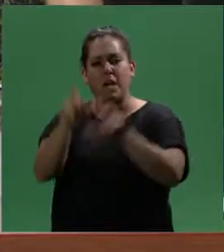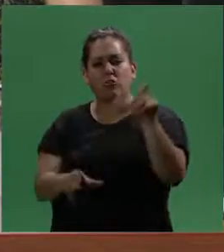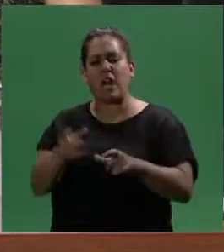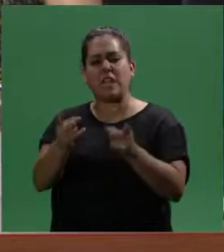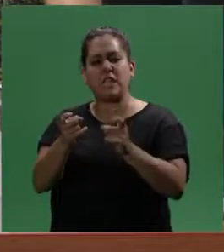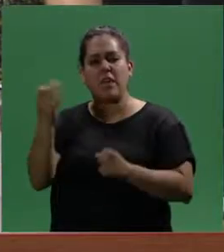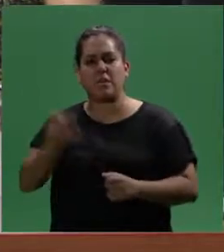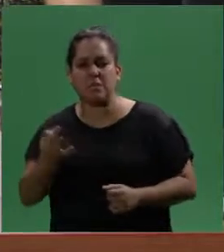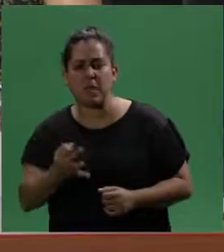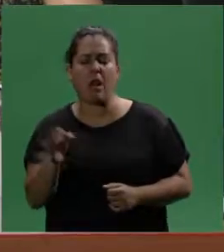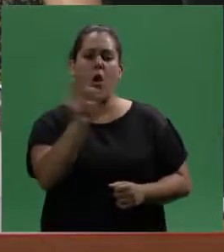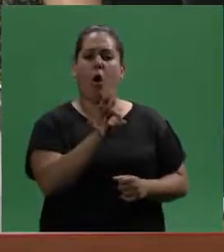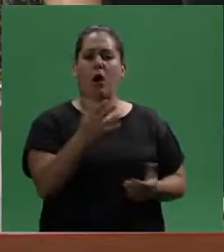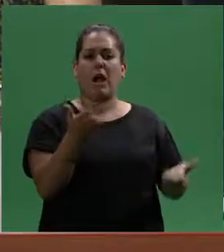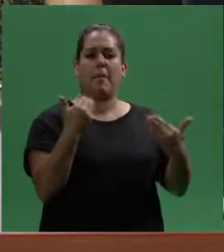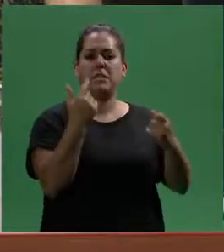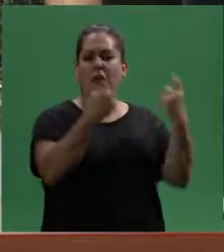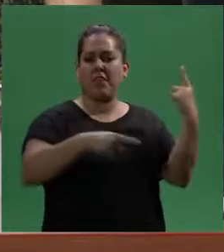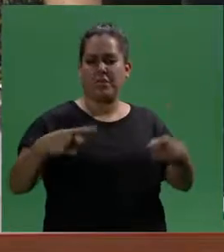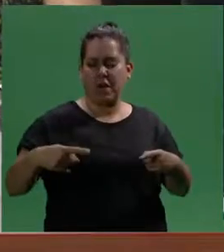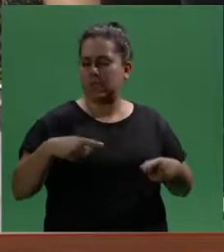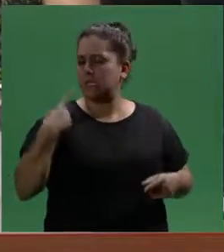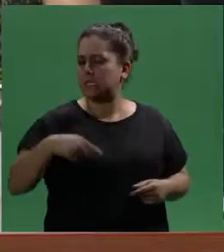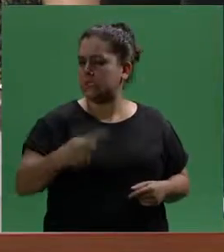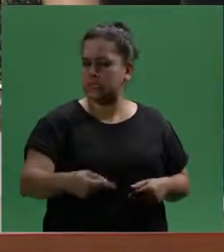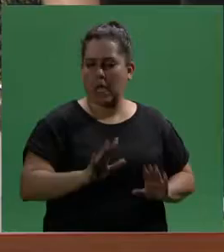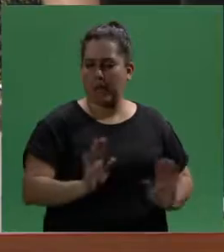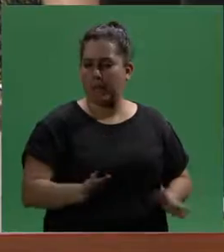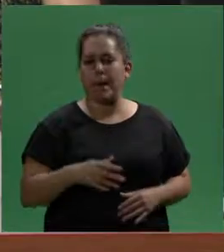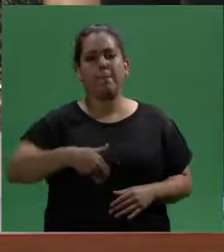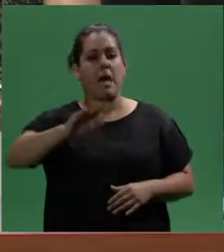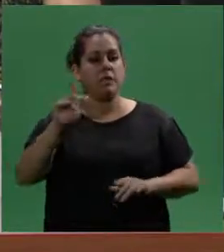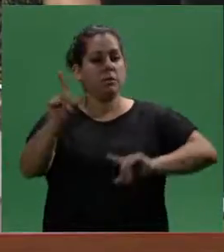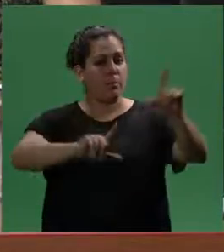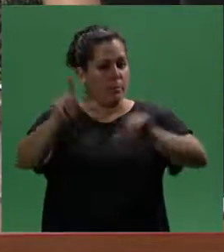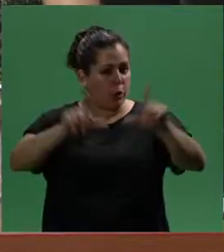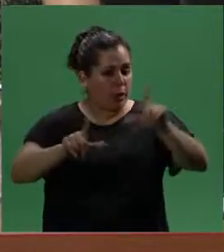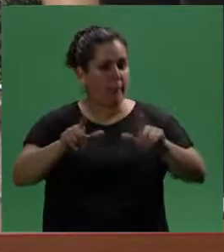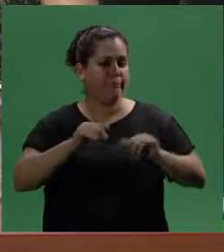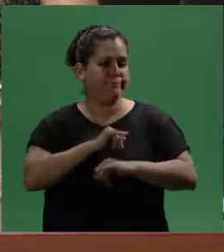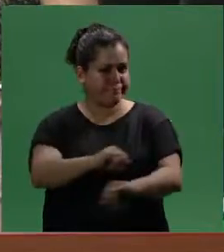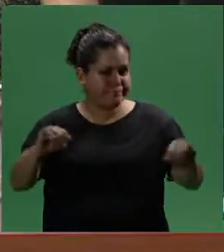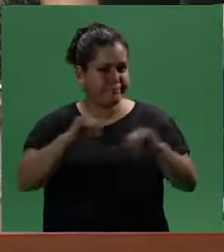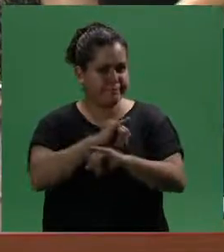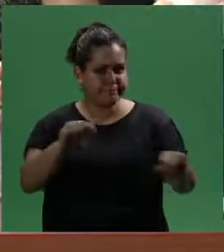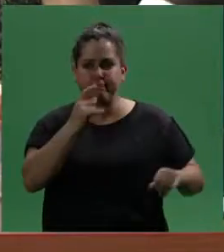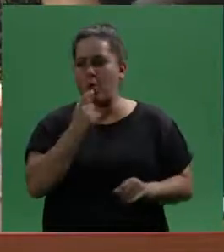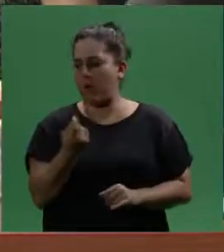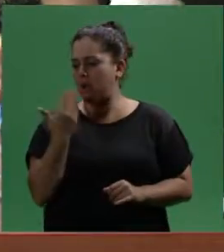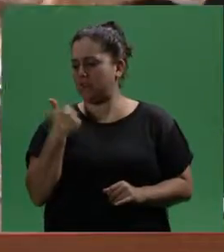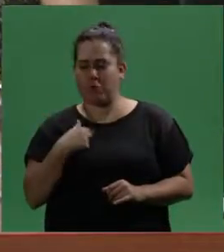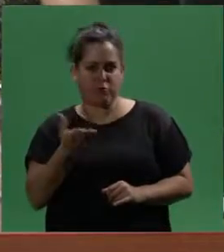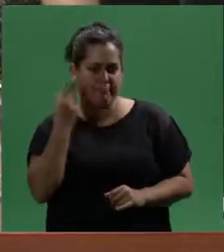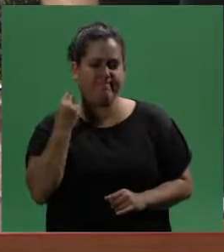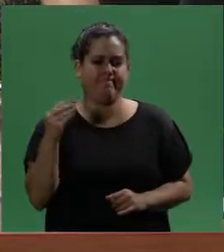con necesidades especiales o capacidades diferentes. Diferentes. Se repite sobre todo en los programas de difusión masiva y hace